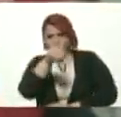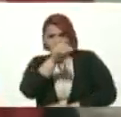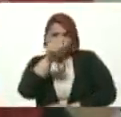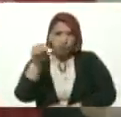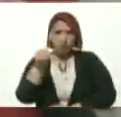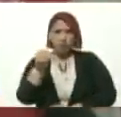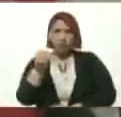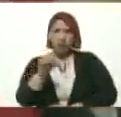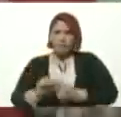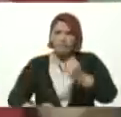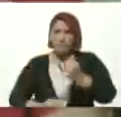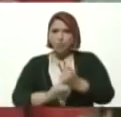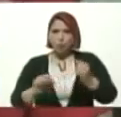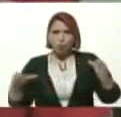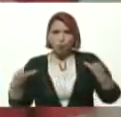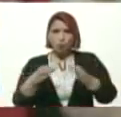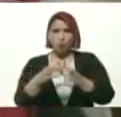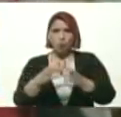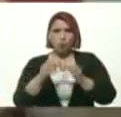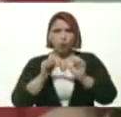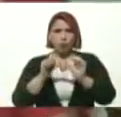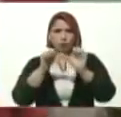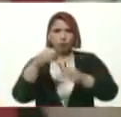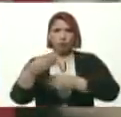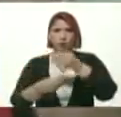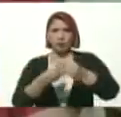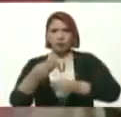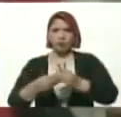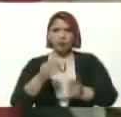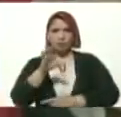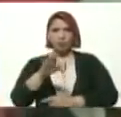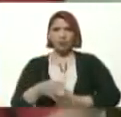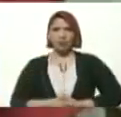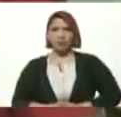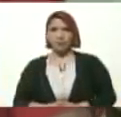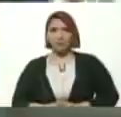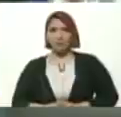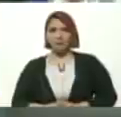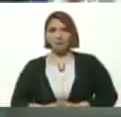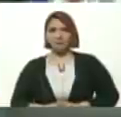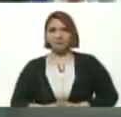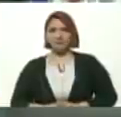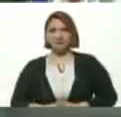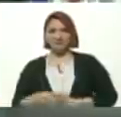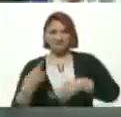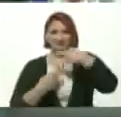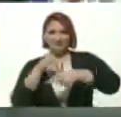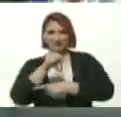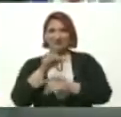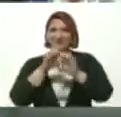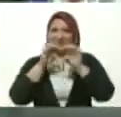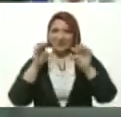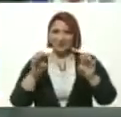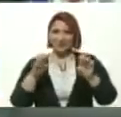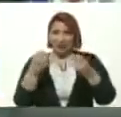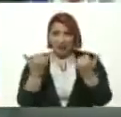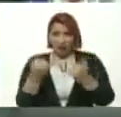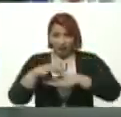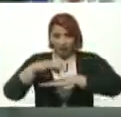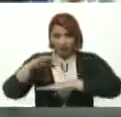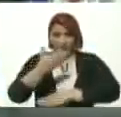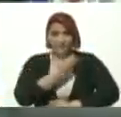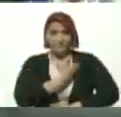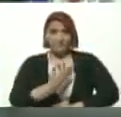Cuente Con Este Equipo Para Seguir Haciendo Patria Y Sobre Todo Para Hacer La Revolución Educativa Ahora Lo Dejo Con La